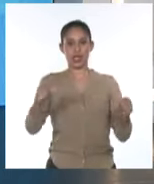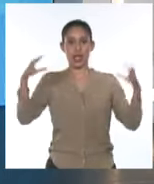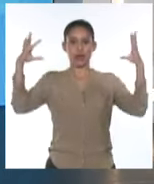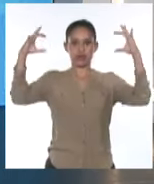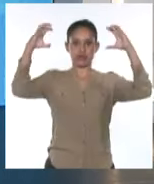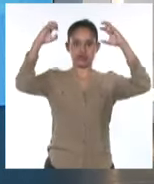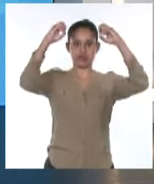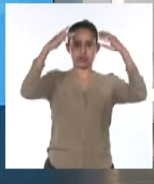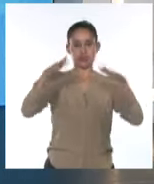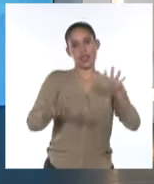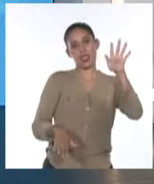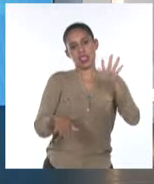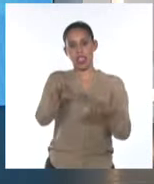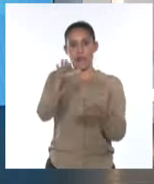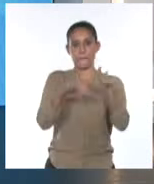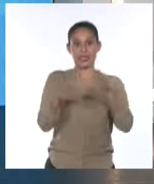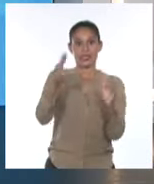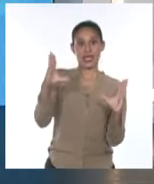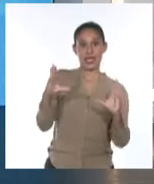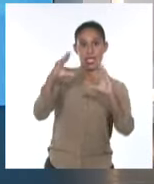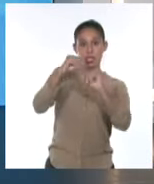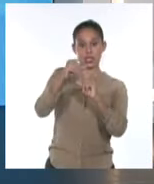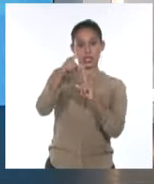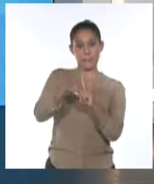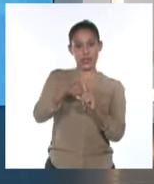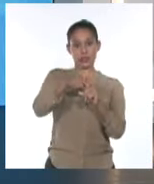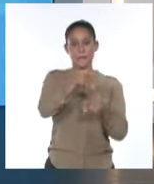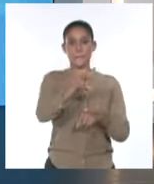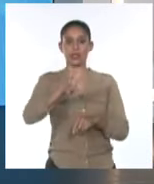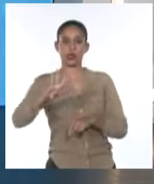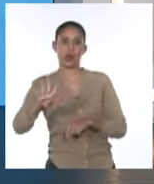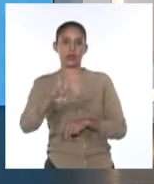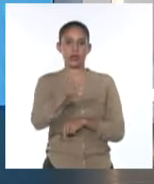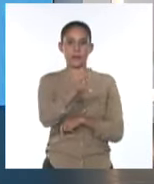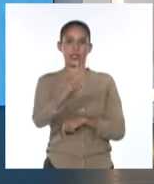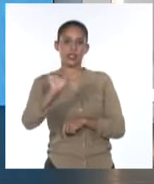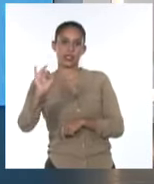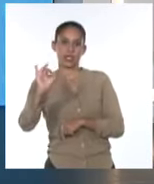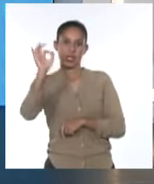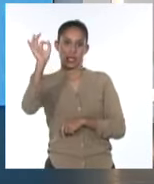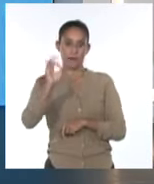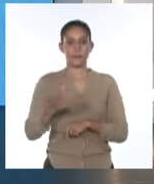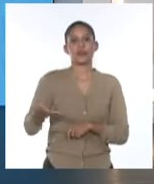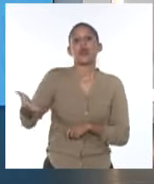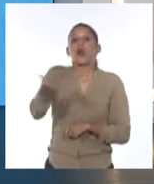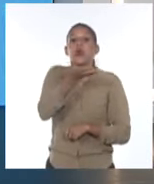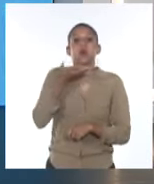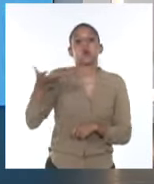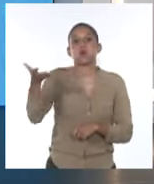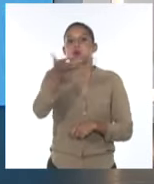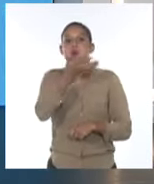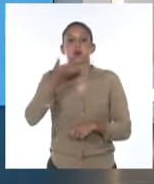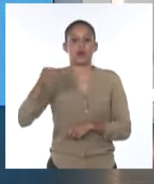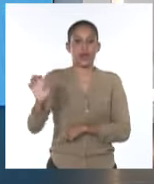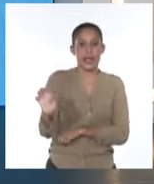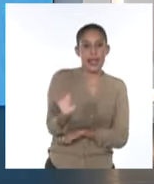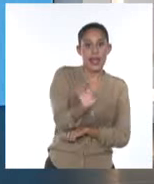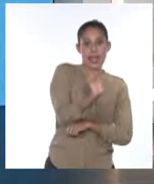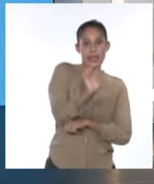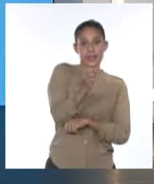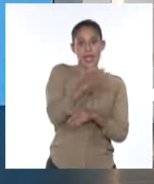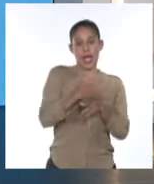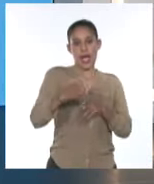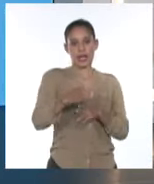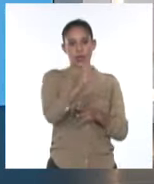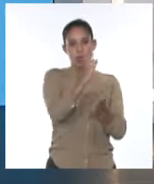lluvias y en la noche las temperaturas entre 24 y 27 grados Celsius. Los vientos soplarán del este en la región oriental con